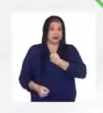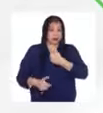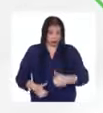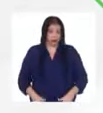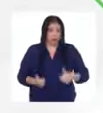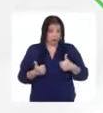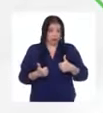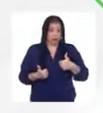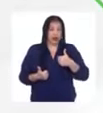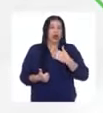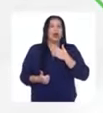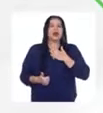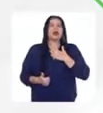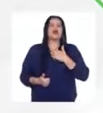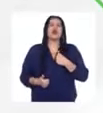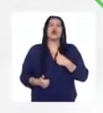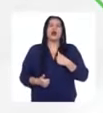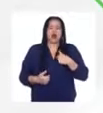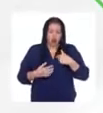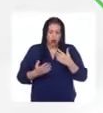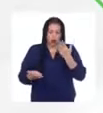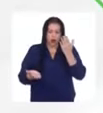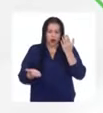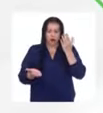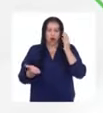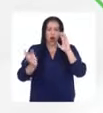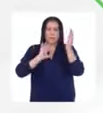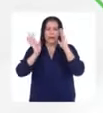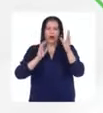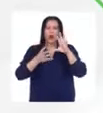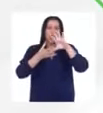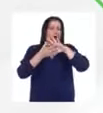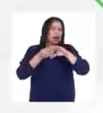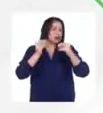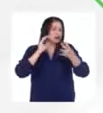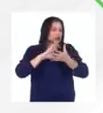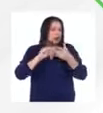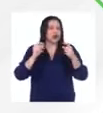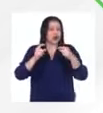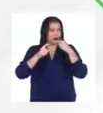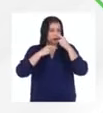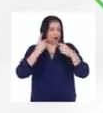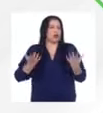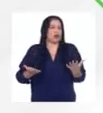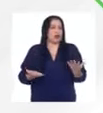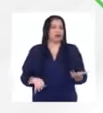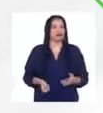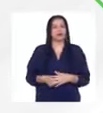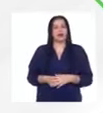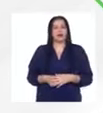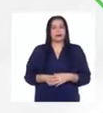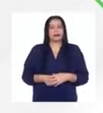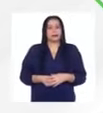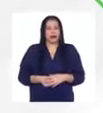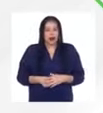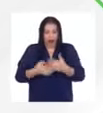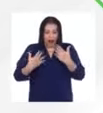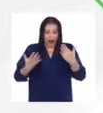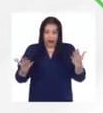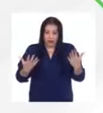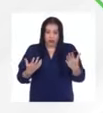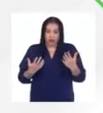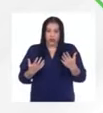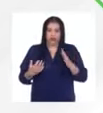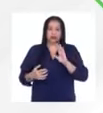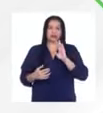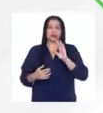normalmente yo lo comparo con la historia, ¿no? La historia que tú te cuentas. Tú te cuentas una historia sobre las cosas que han pasado